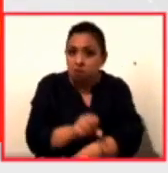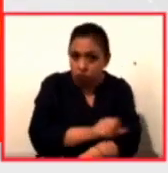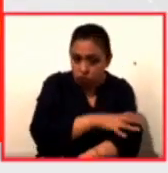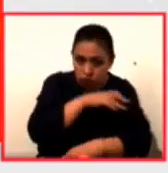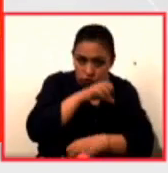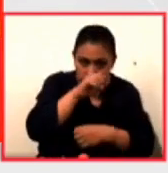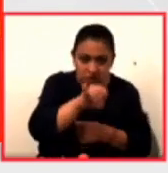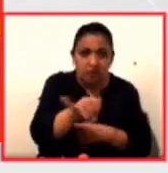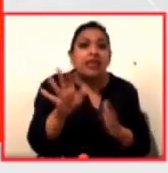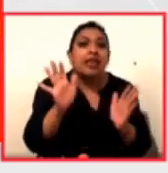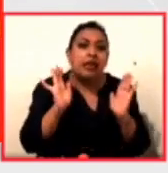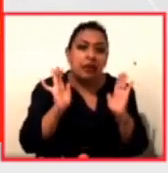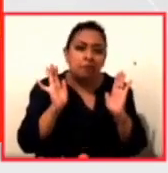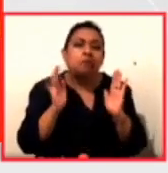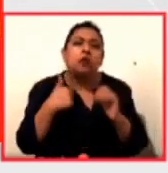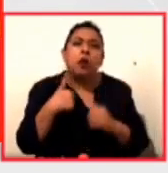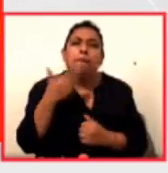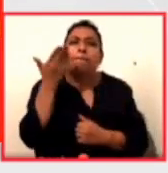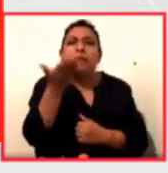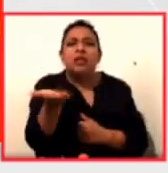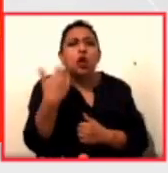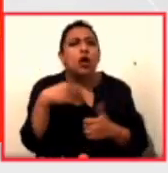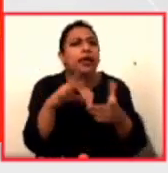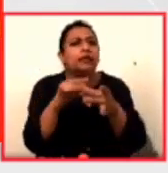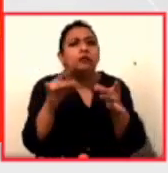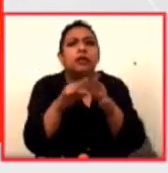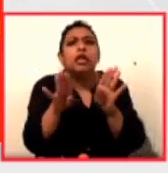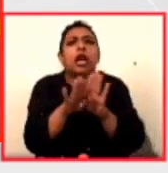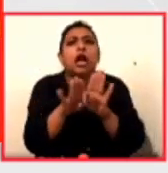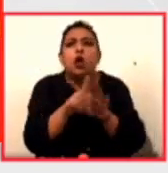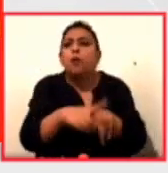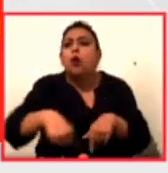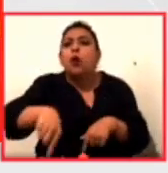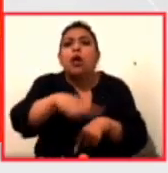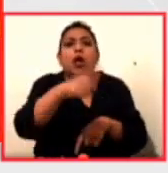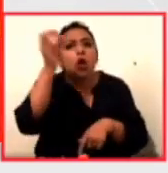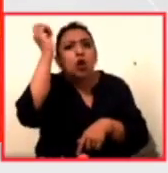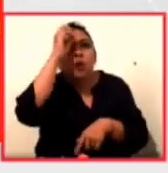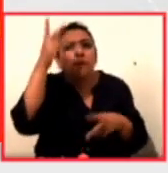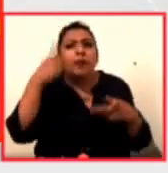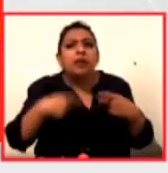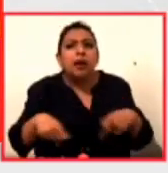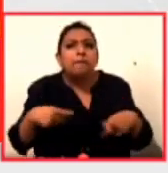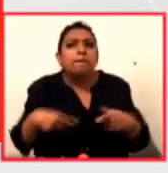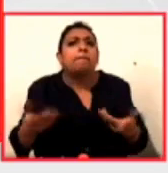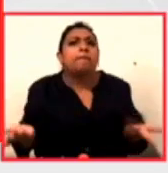Valentina. Y te pediría que nos explicaras cómo ha sido recibida hasta el momento por la gente en general.